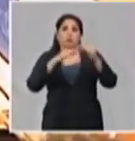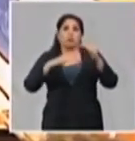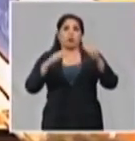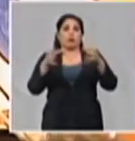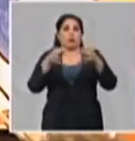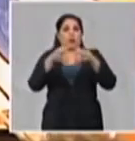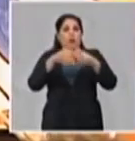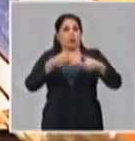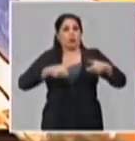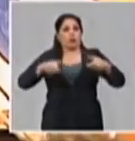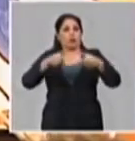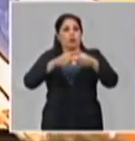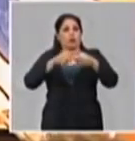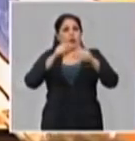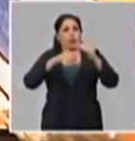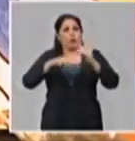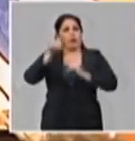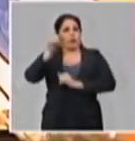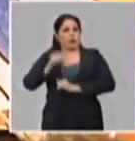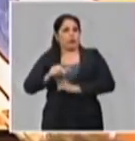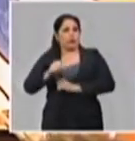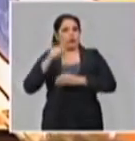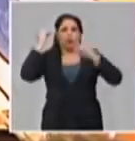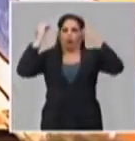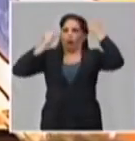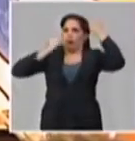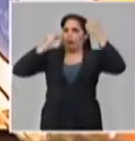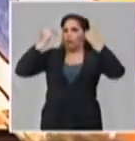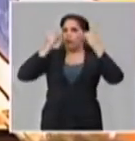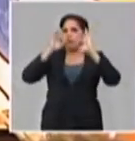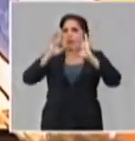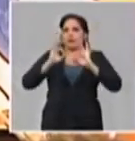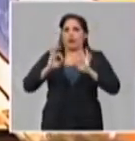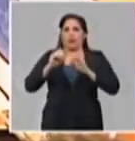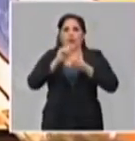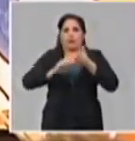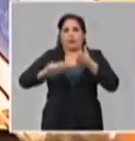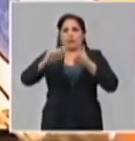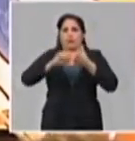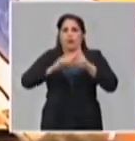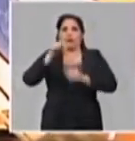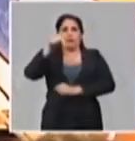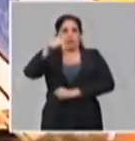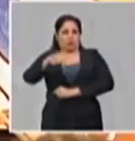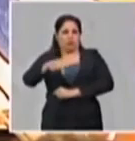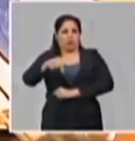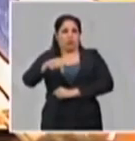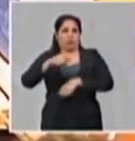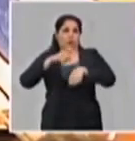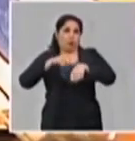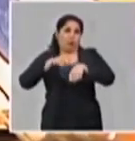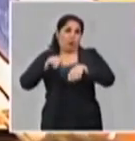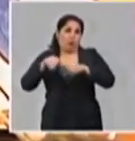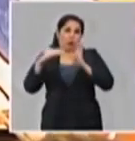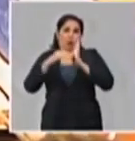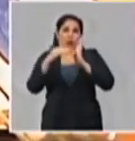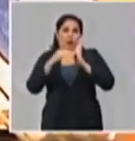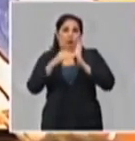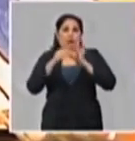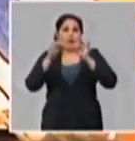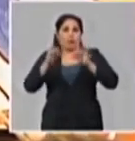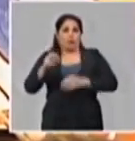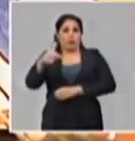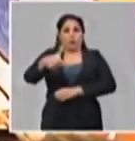también analizar este tema en específico, ya el plan actualizado. Y en horario de la tarde, el propio